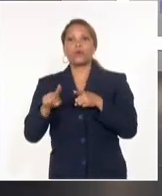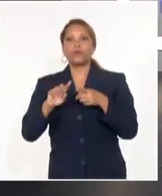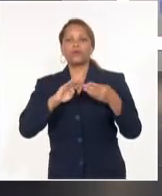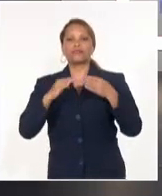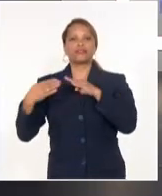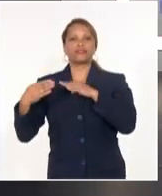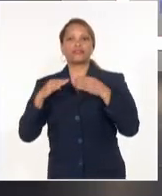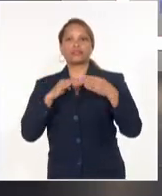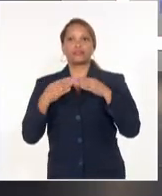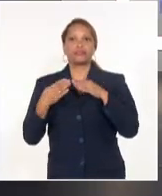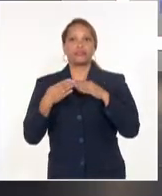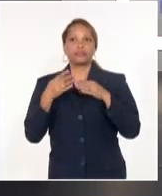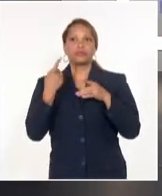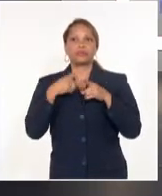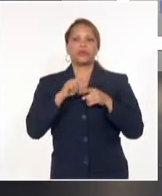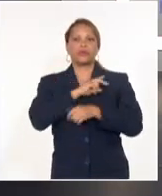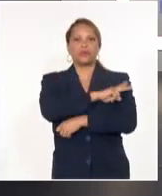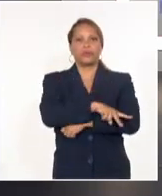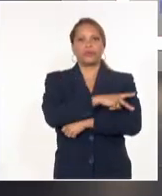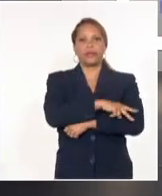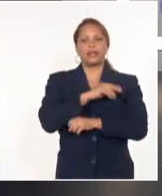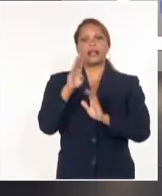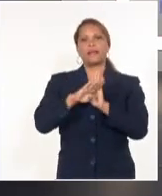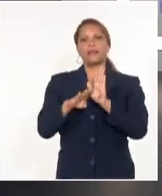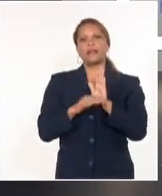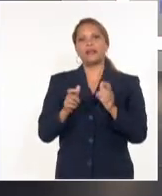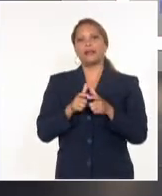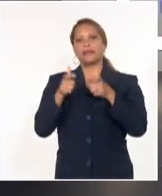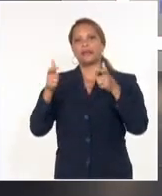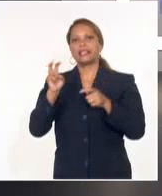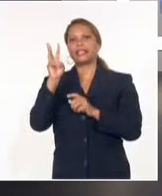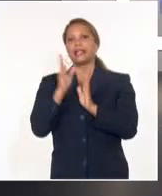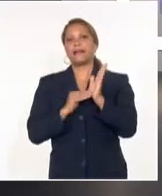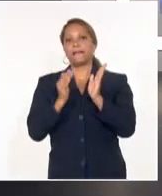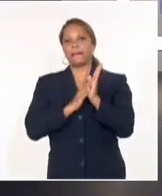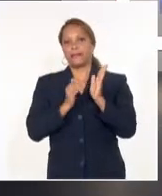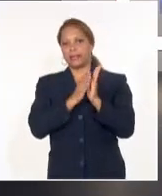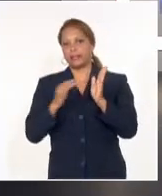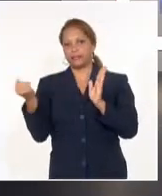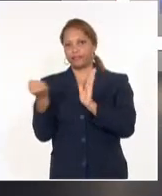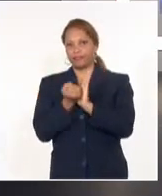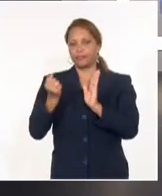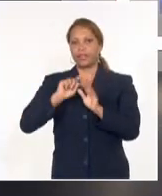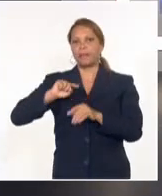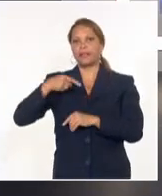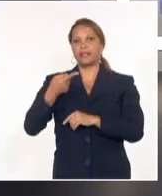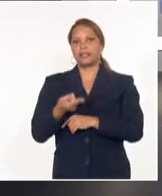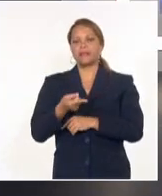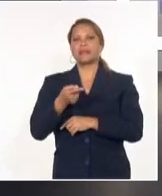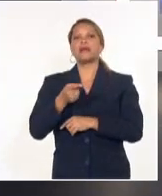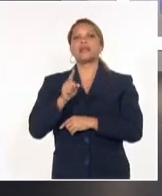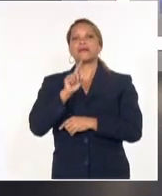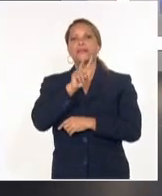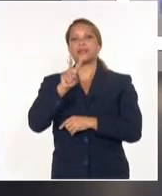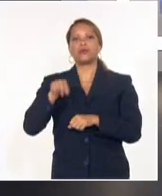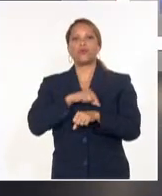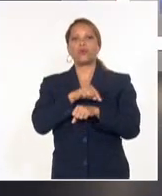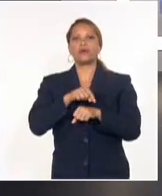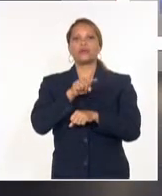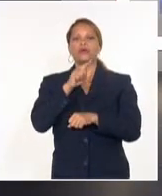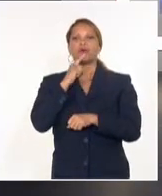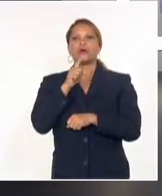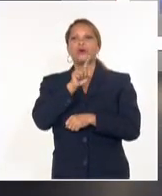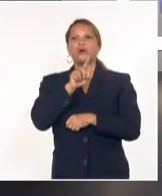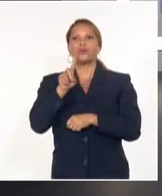extintas FARC-EP. La medida se extenderá por tres meses y se ejecutará desde mañana martes hasta las 24.00 horas